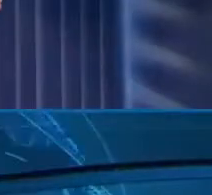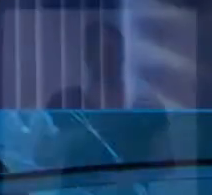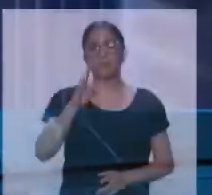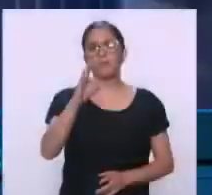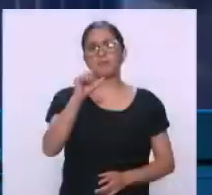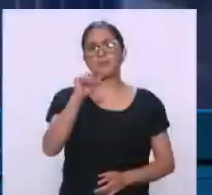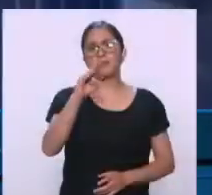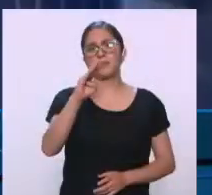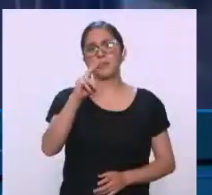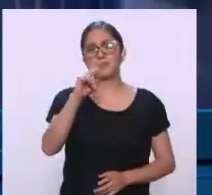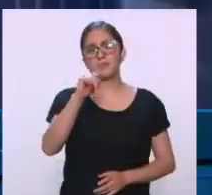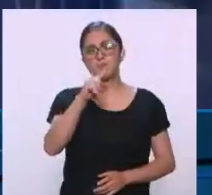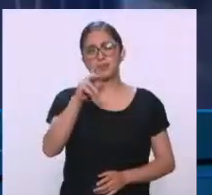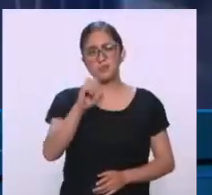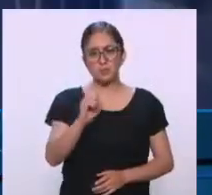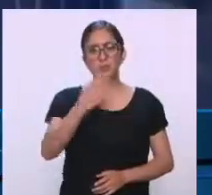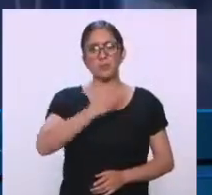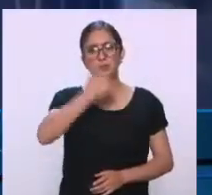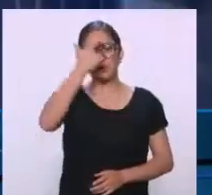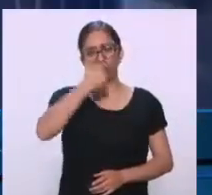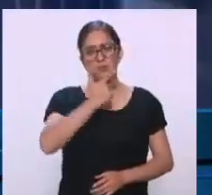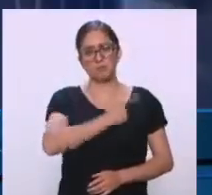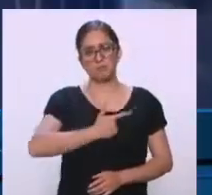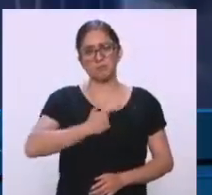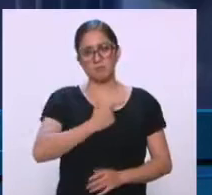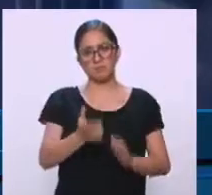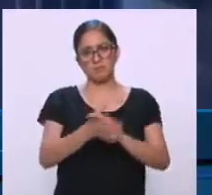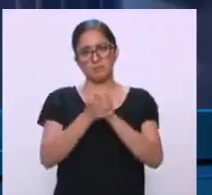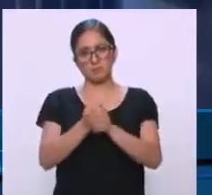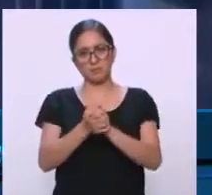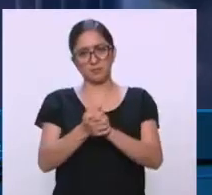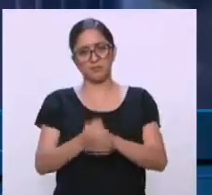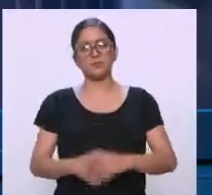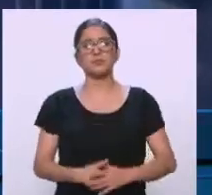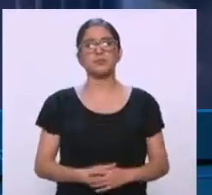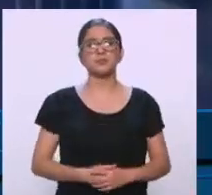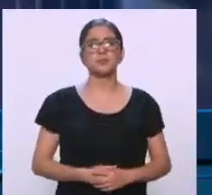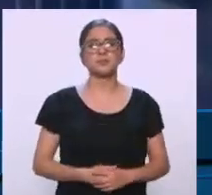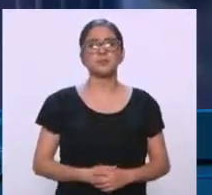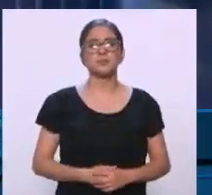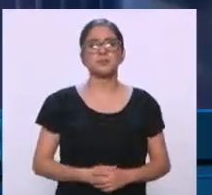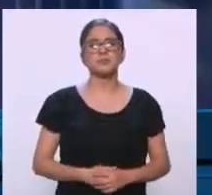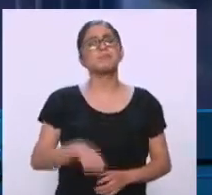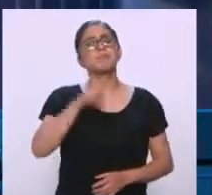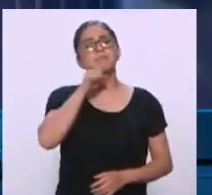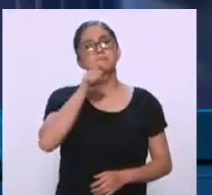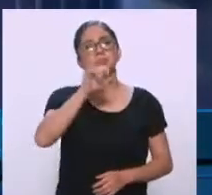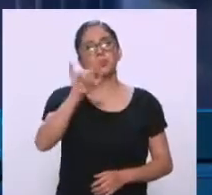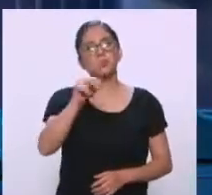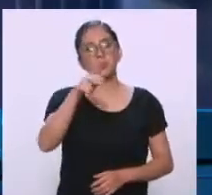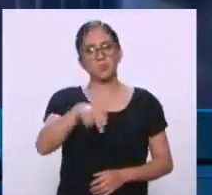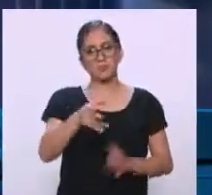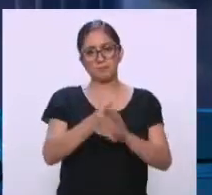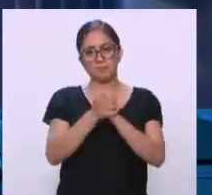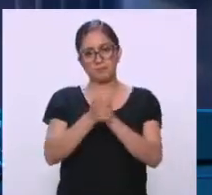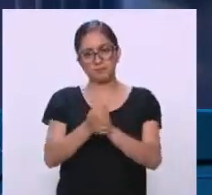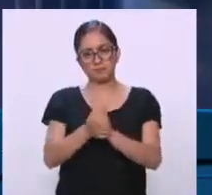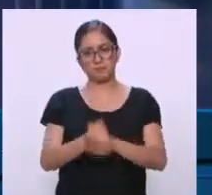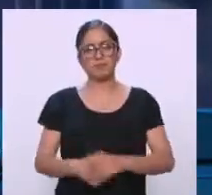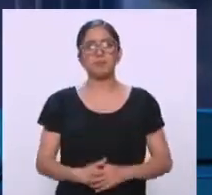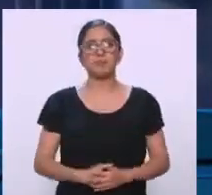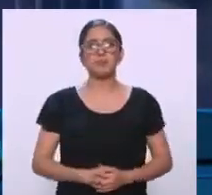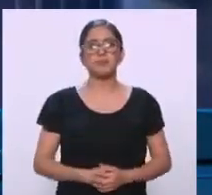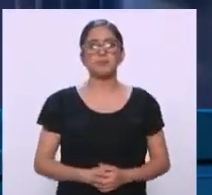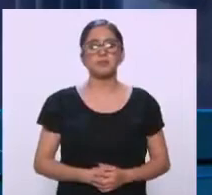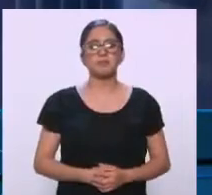Fabricio, muy buenas noches, ¿Cómo estás? Qué gusto saludarte. Un gusto, Juan, a ti y a tu auditorio. Me hubiera encantado platicar